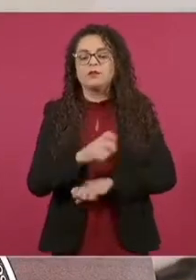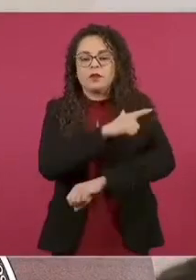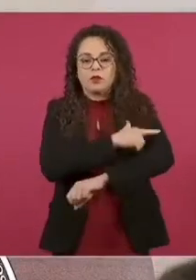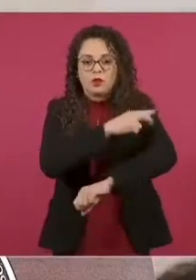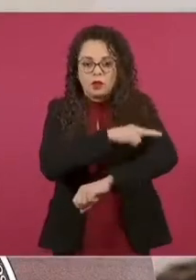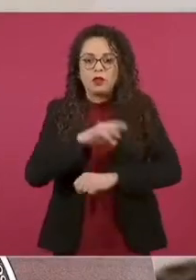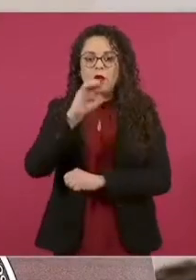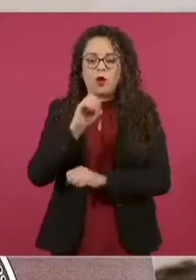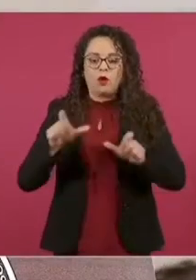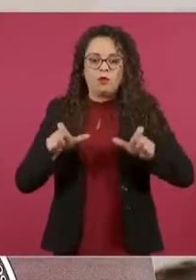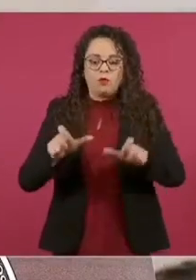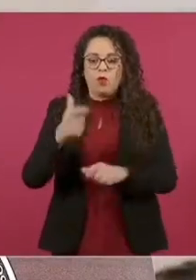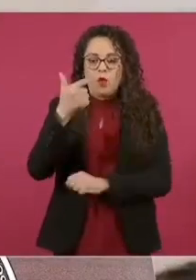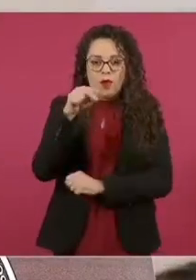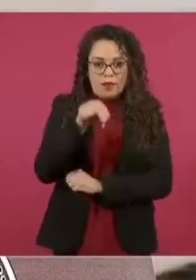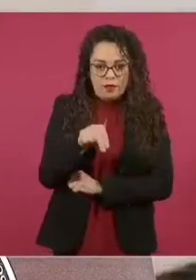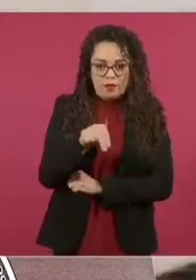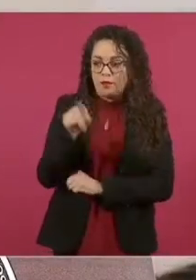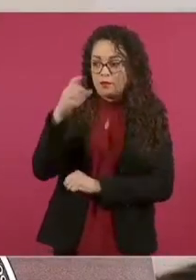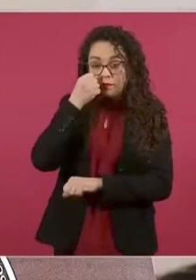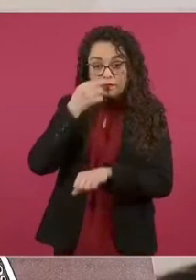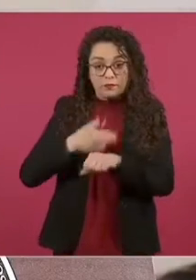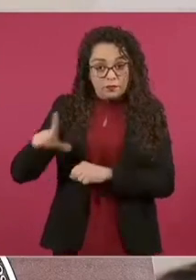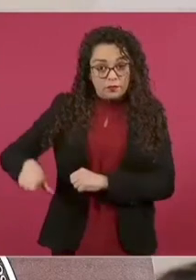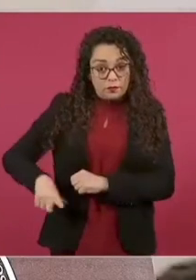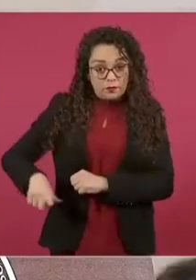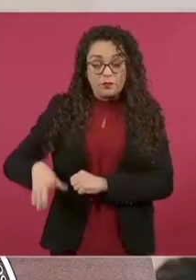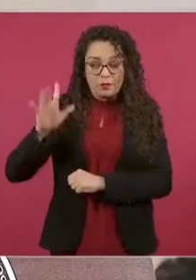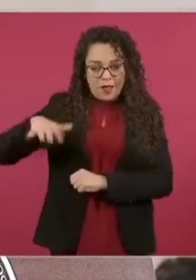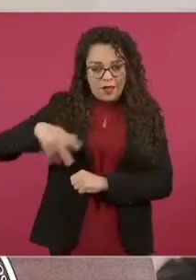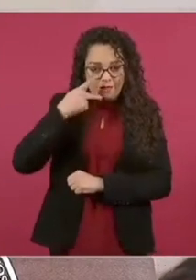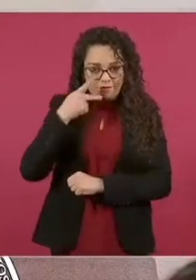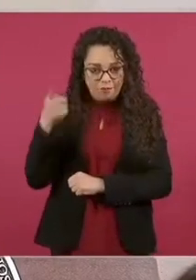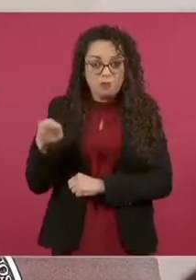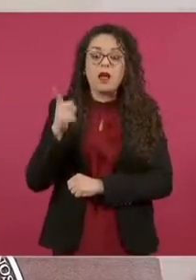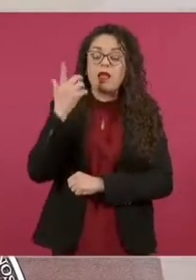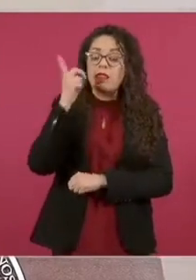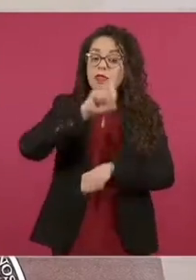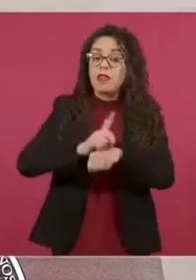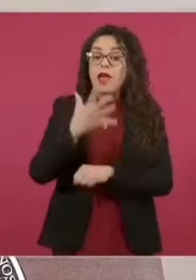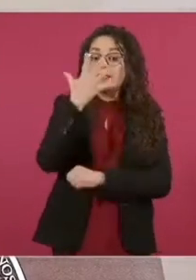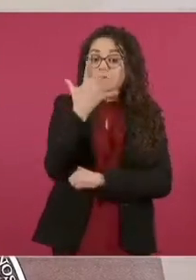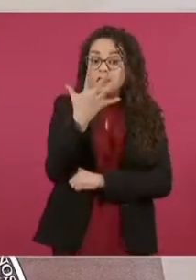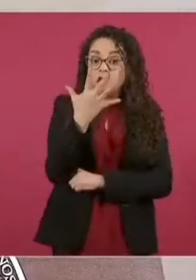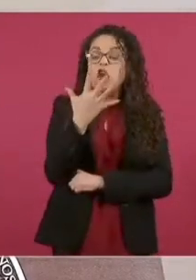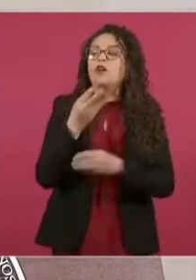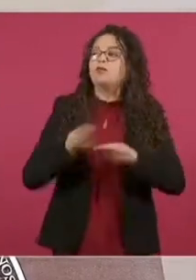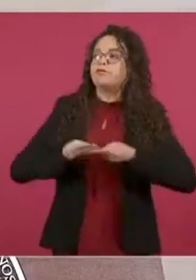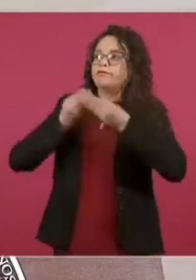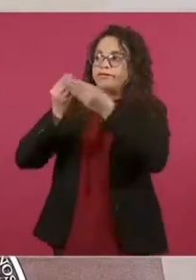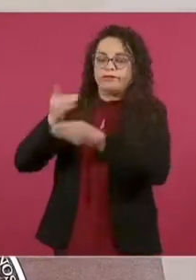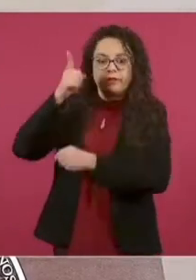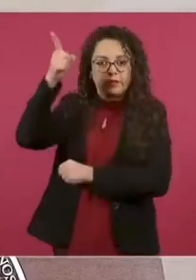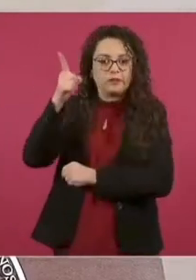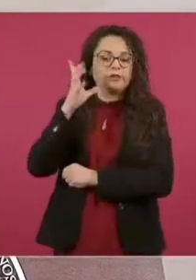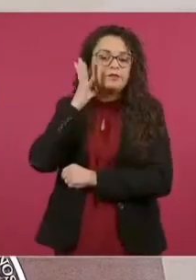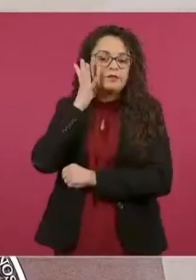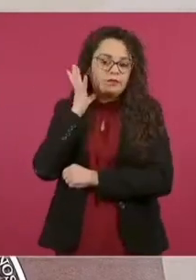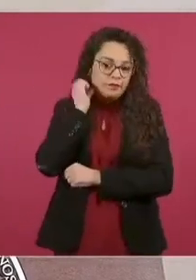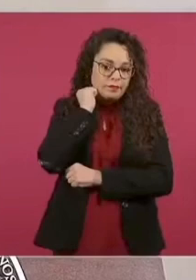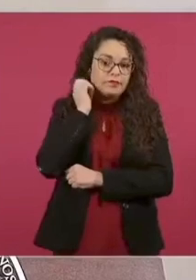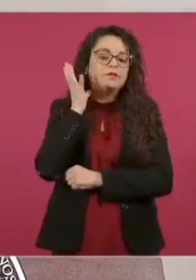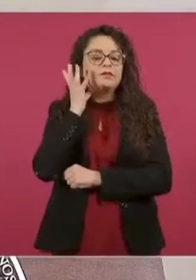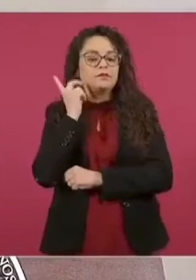mencionó la secretaria de Gobernación, está en el Congreso, se presentó el día cinco, pero lo que vamos a informar son los principales, los